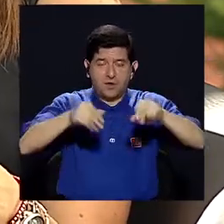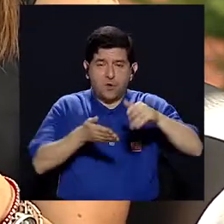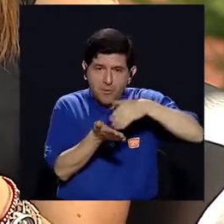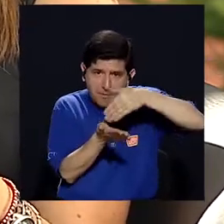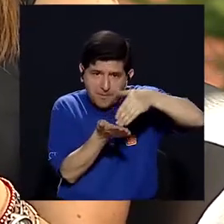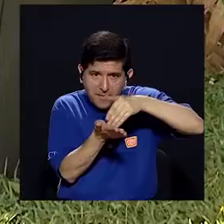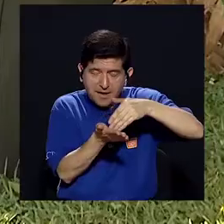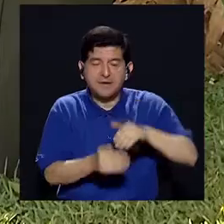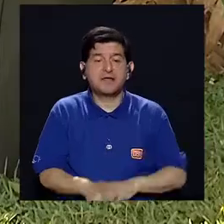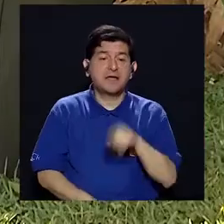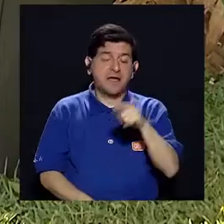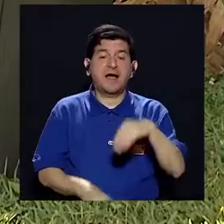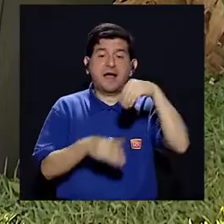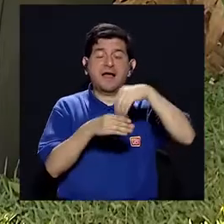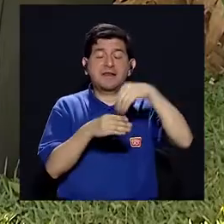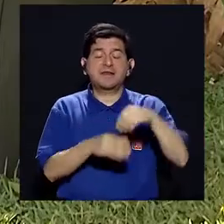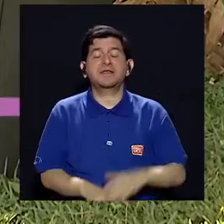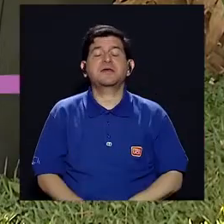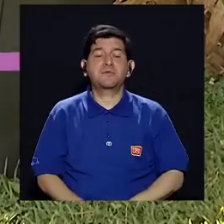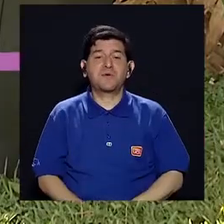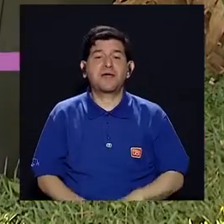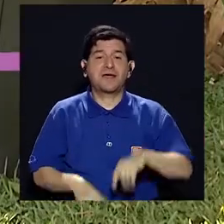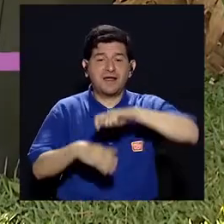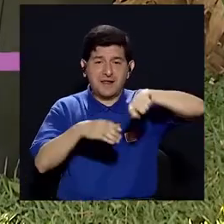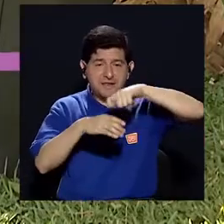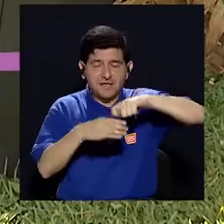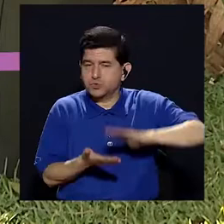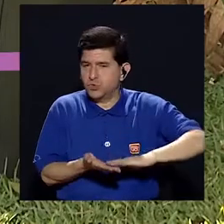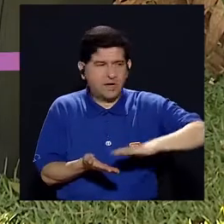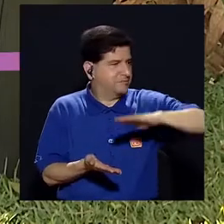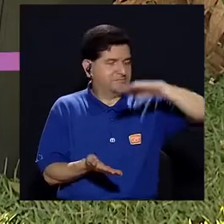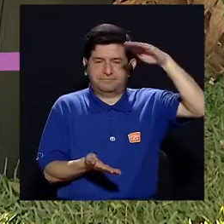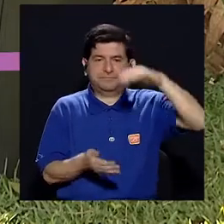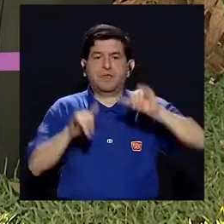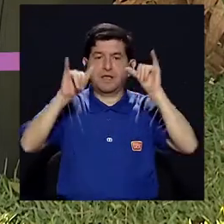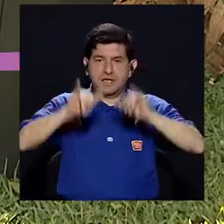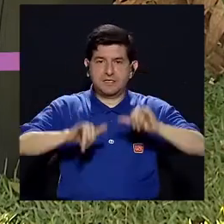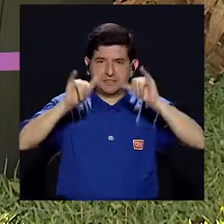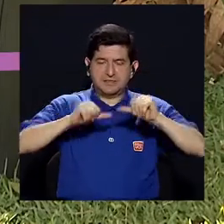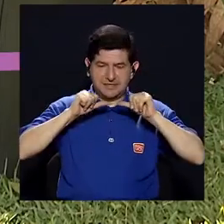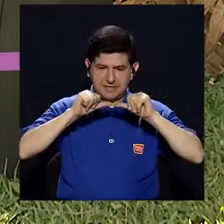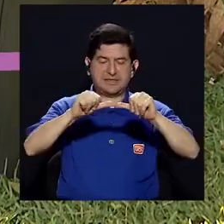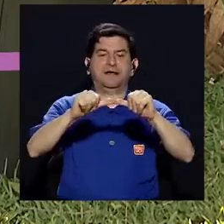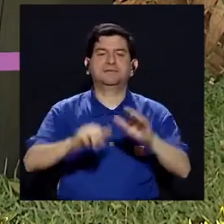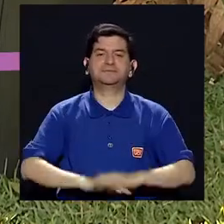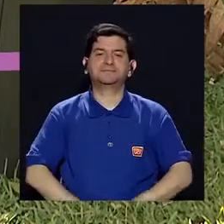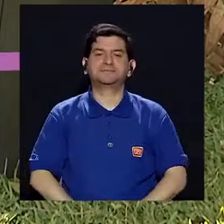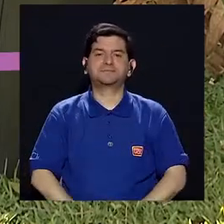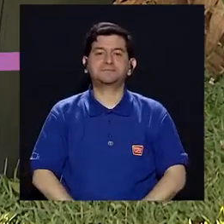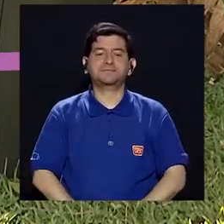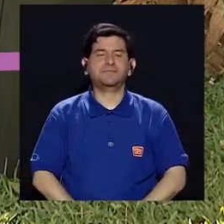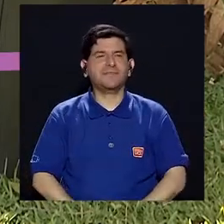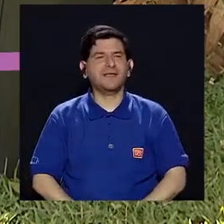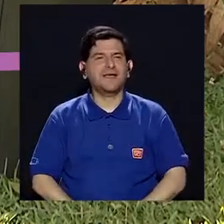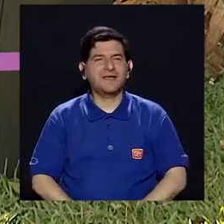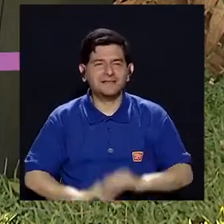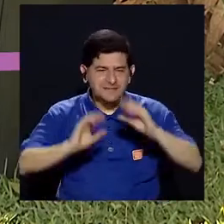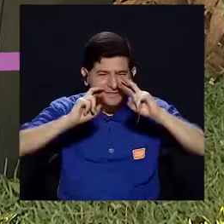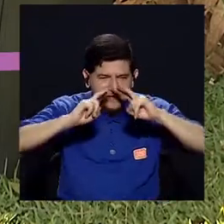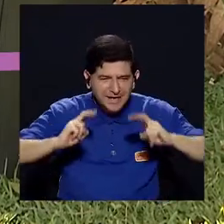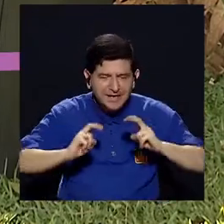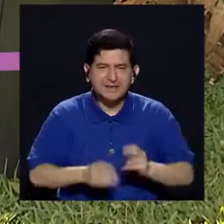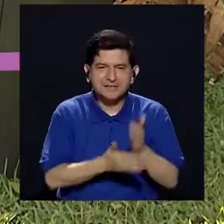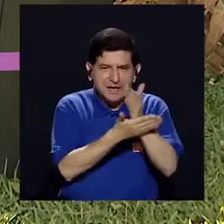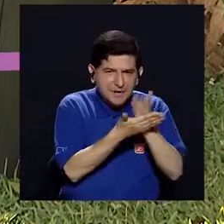grasa o esa proteína hace que ese nivel de azúcar en sangre del carbohidrato no suba tanto y por ende que se mantenga constante. Entonces también es